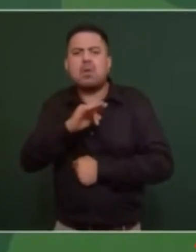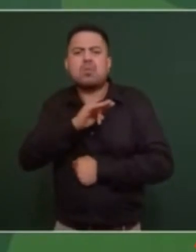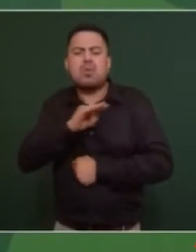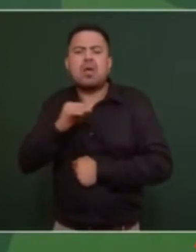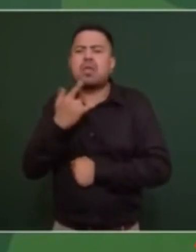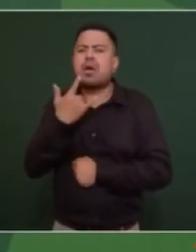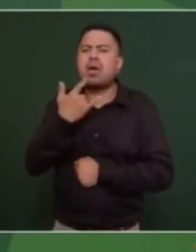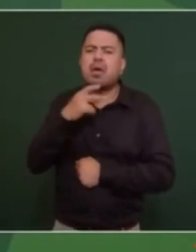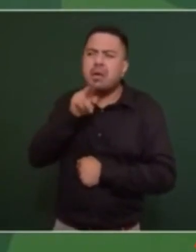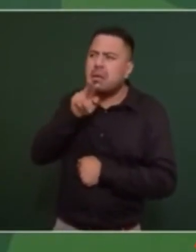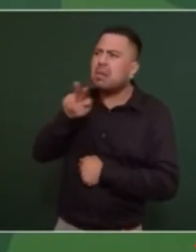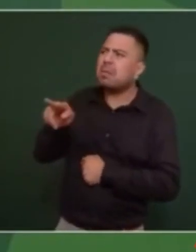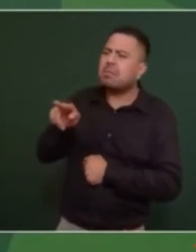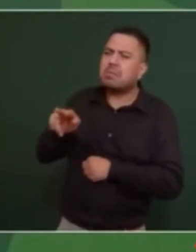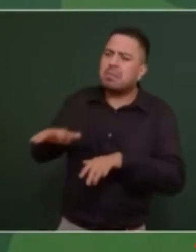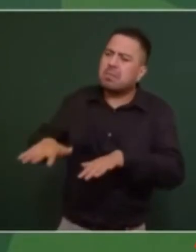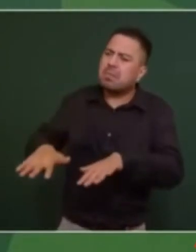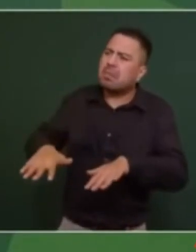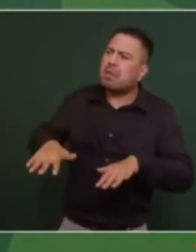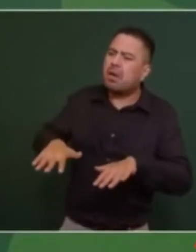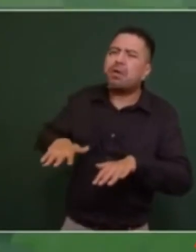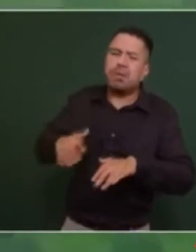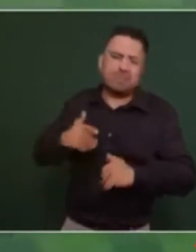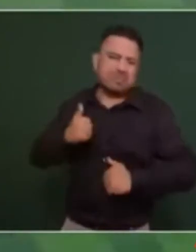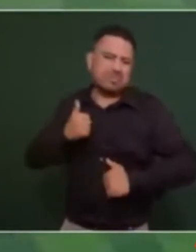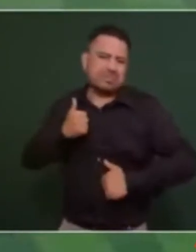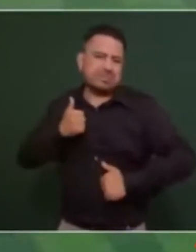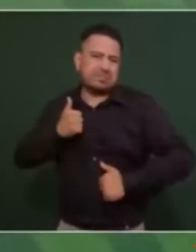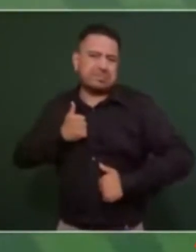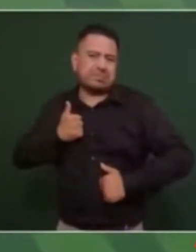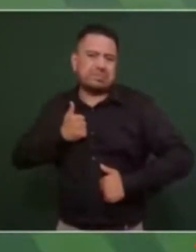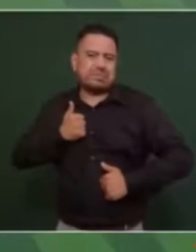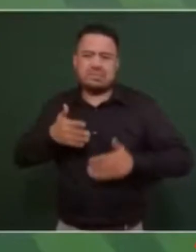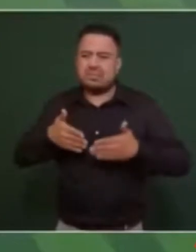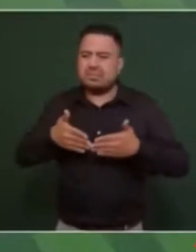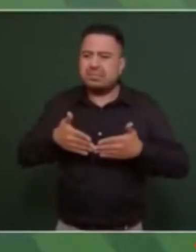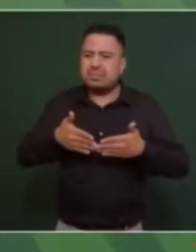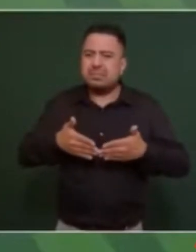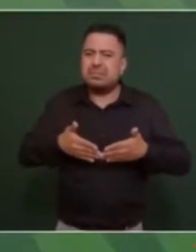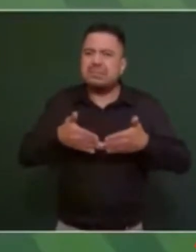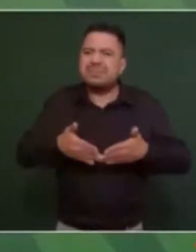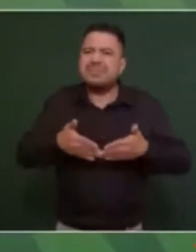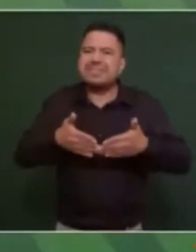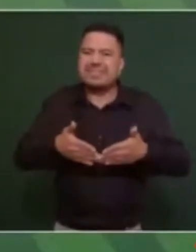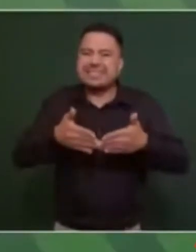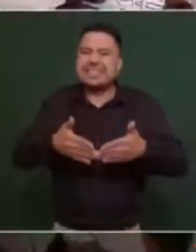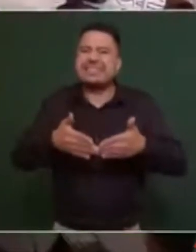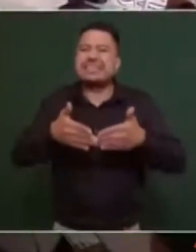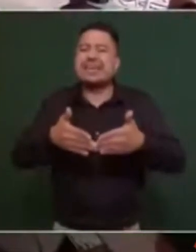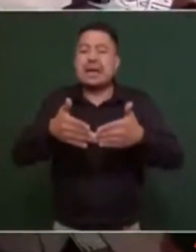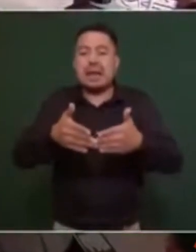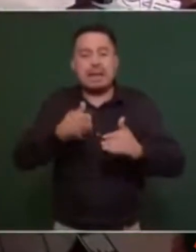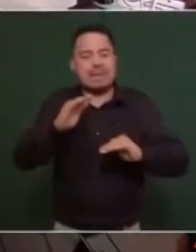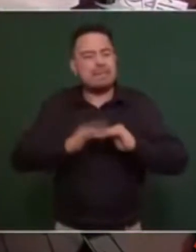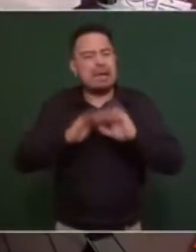conmemoración de la Armada que que que es un acto también muy importante acto importante que